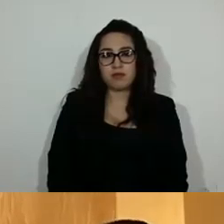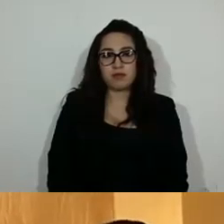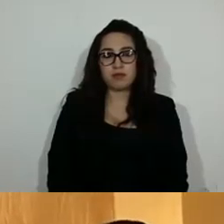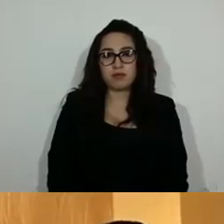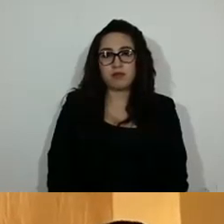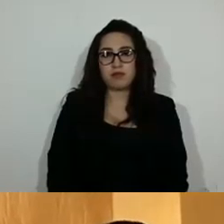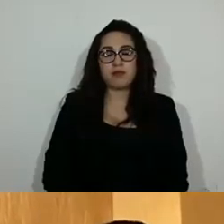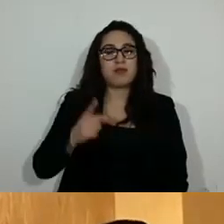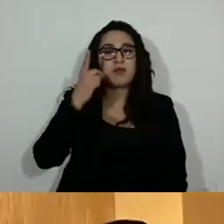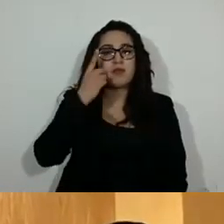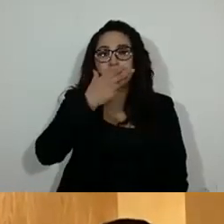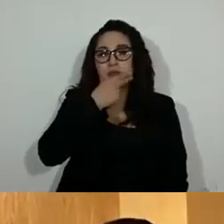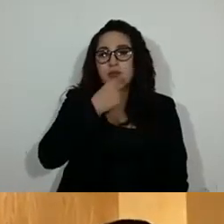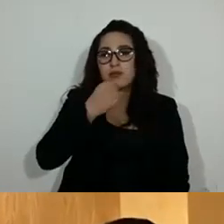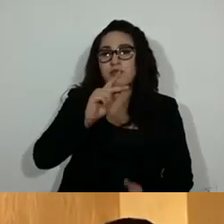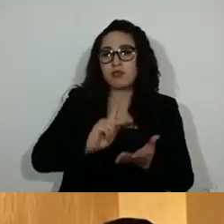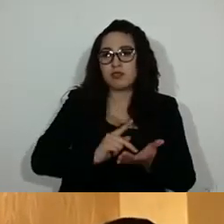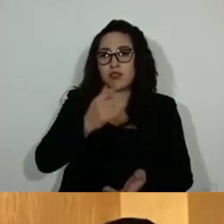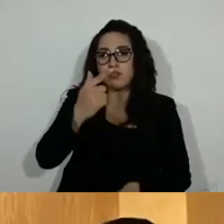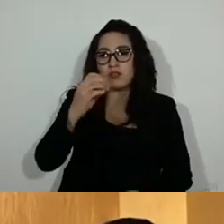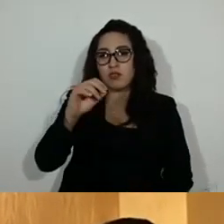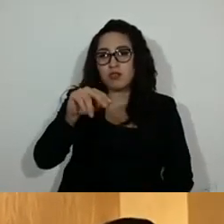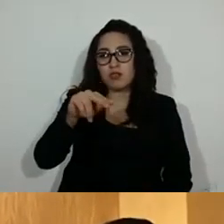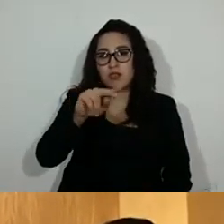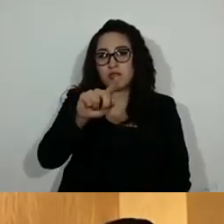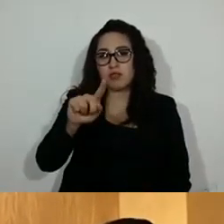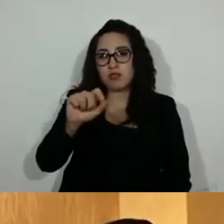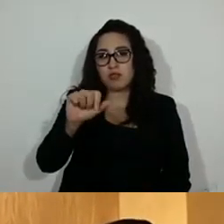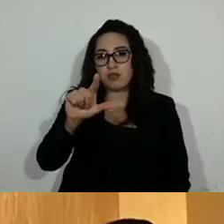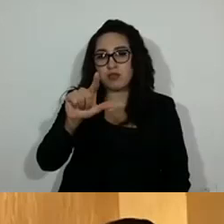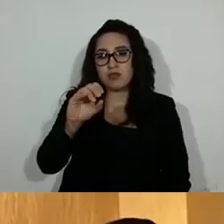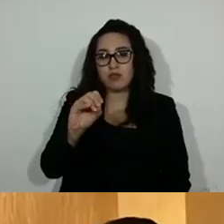Diputado Gonzalo Espina. Gracias,